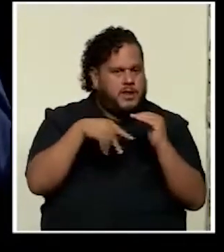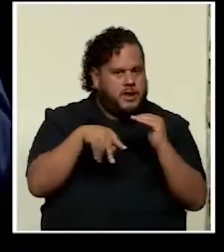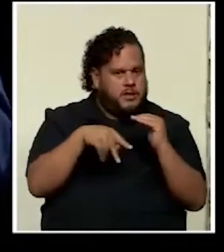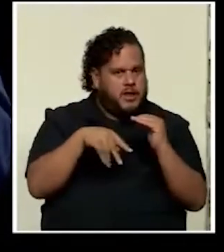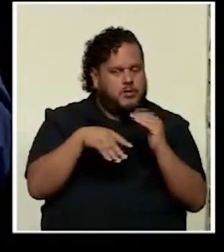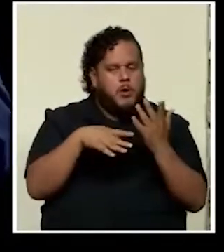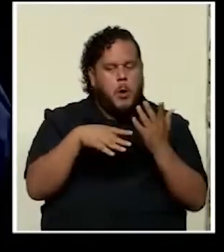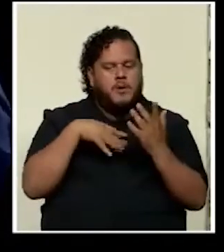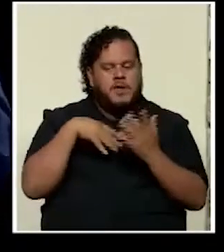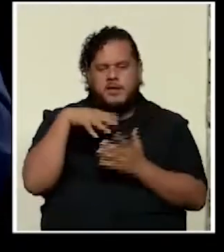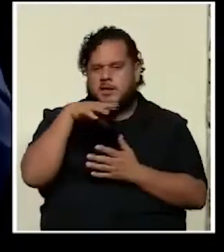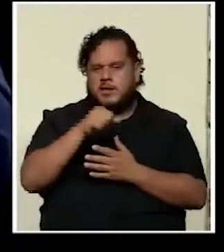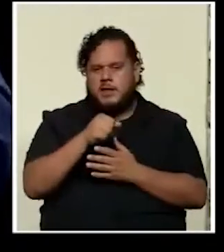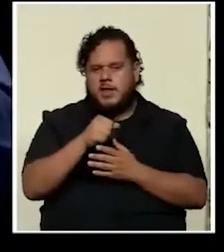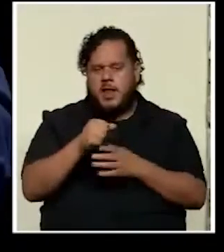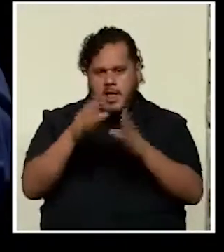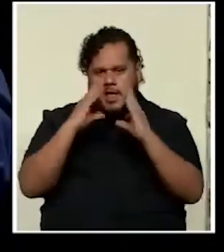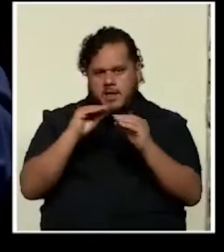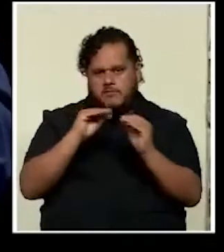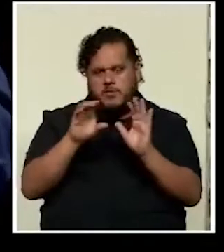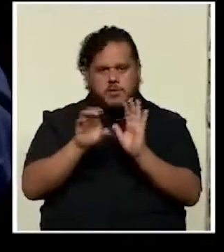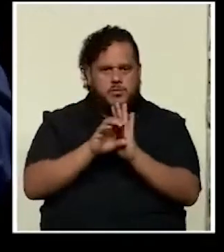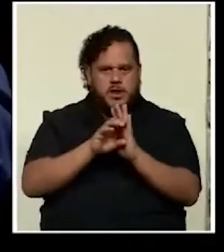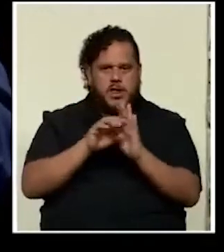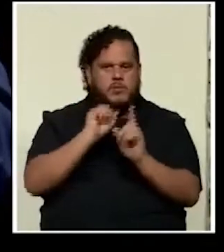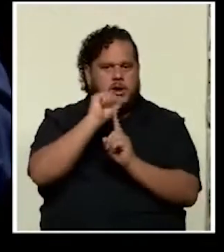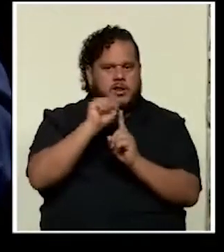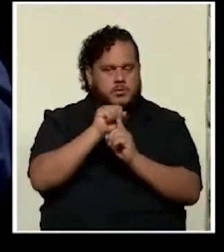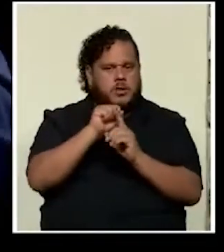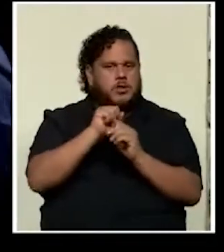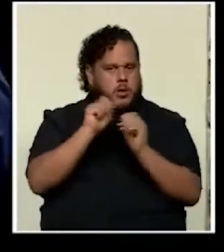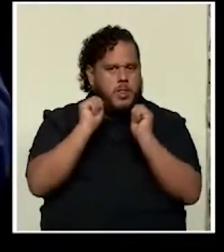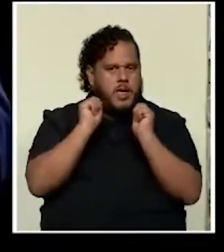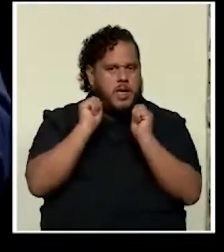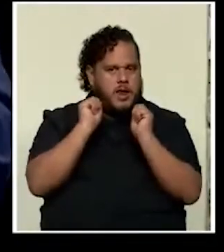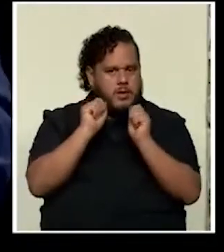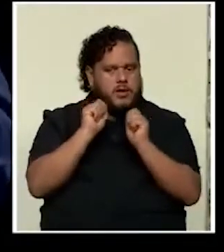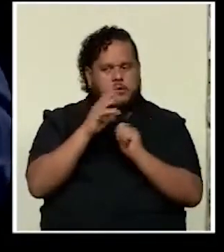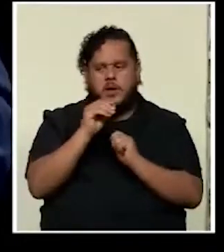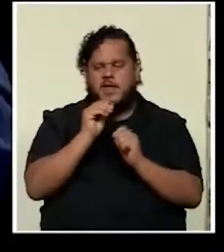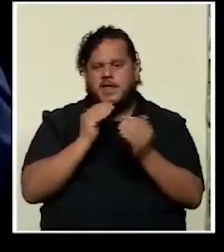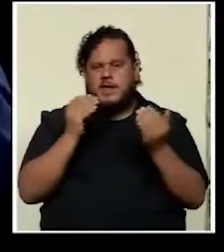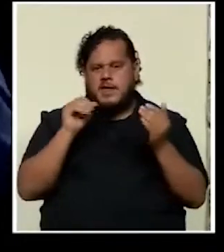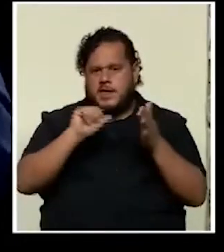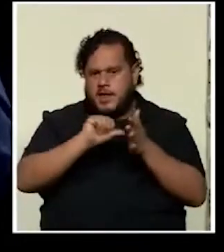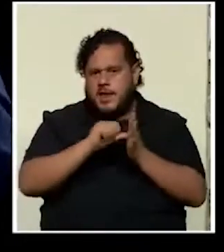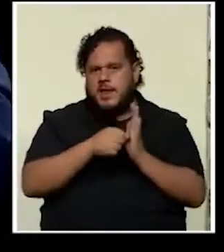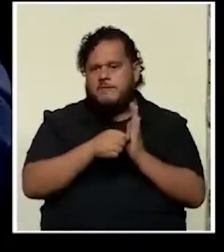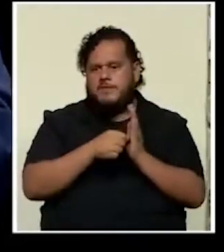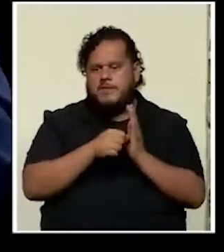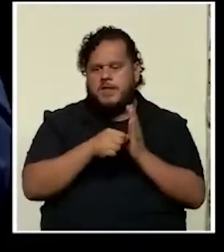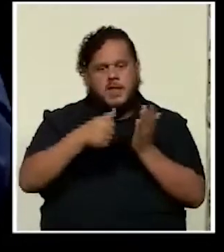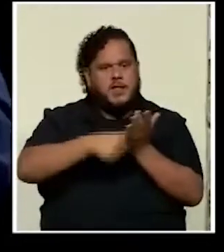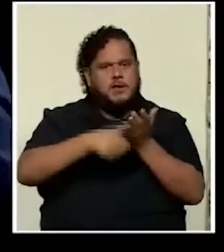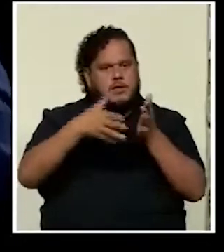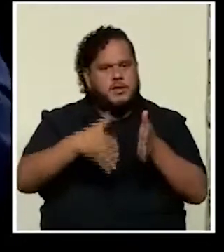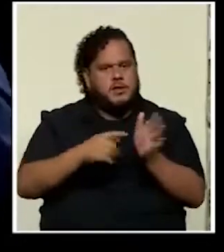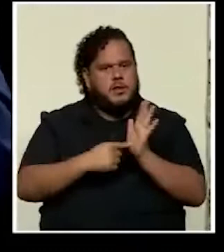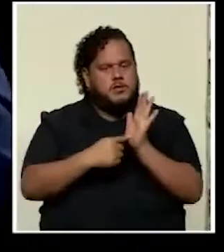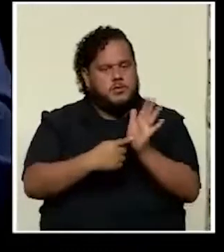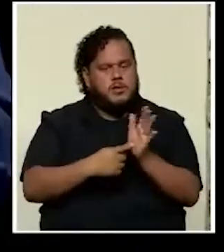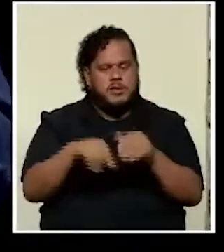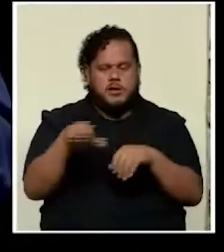que se detectan en informes como los del estado de la educación y el énfasis que los candidatos muestran